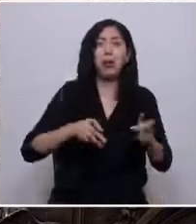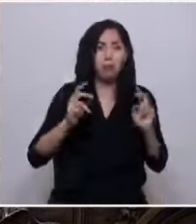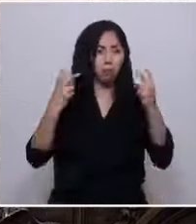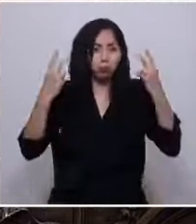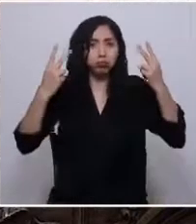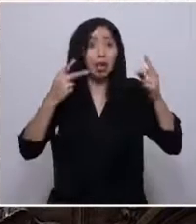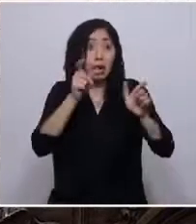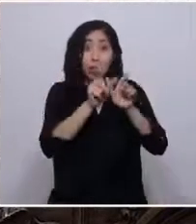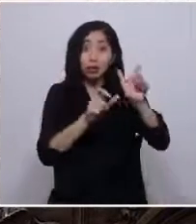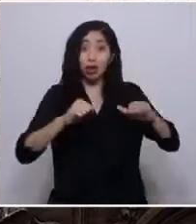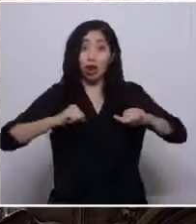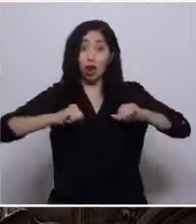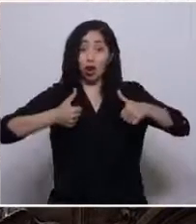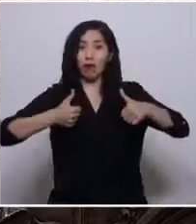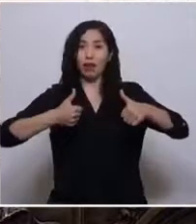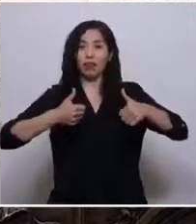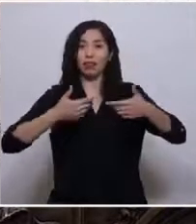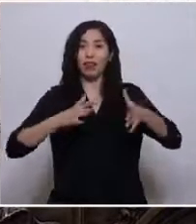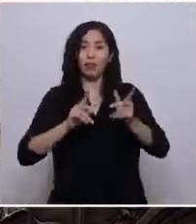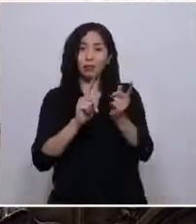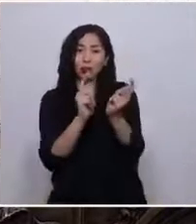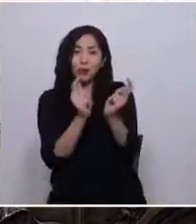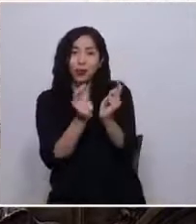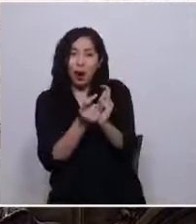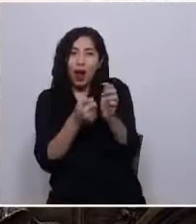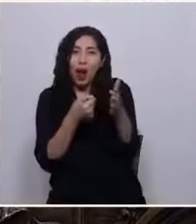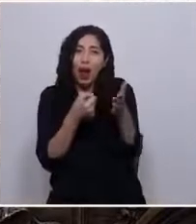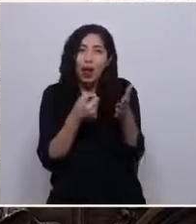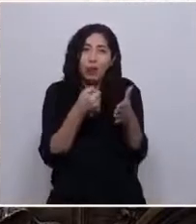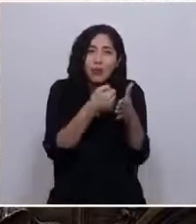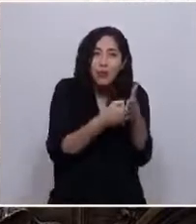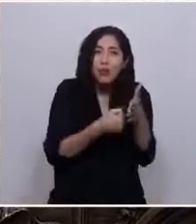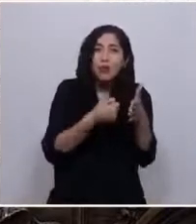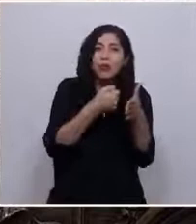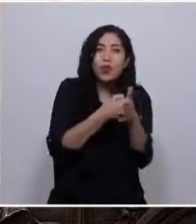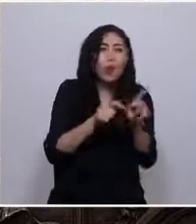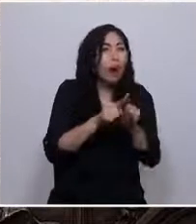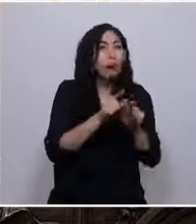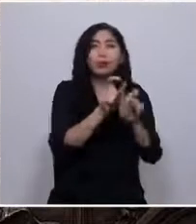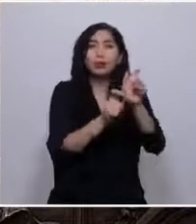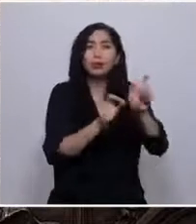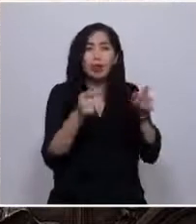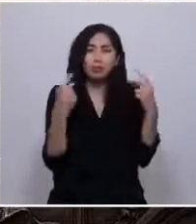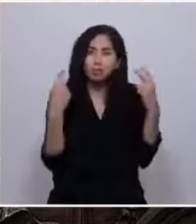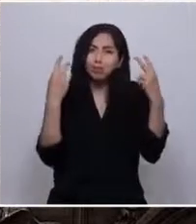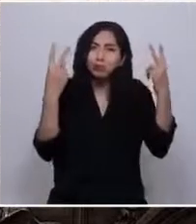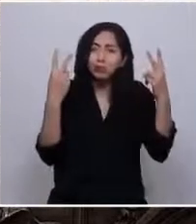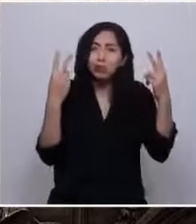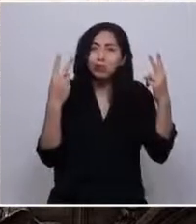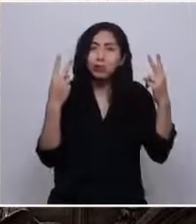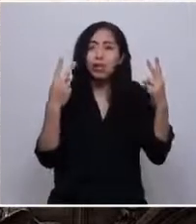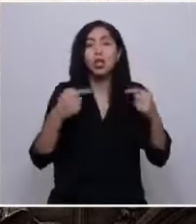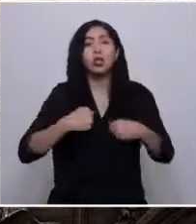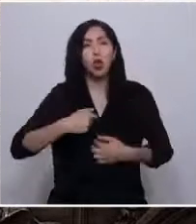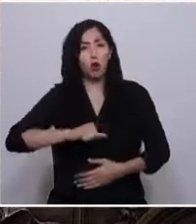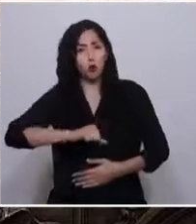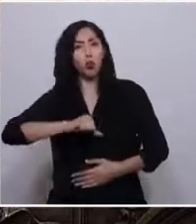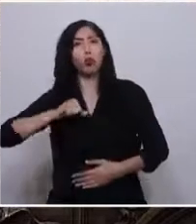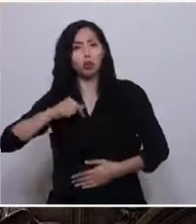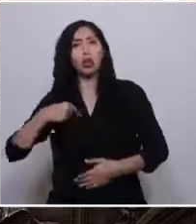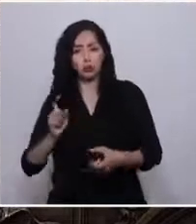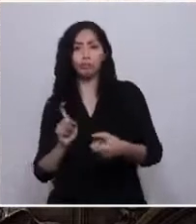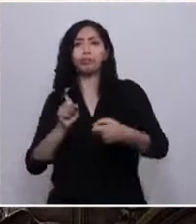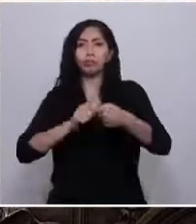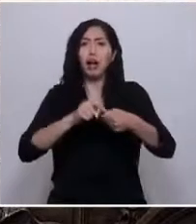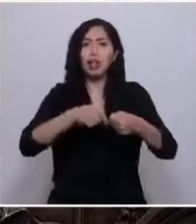transformaron en parte de una trayectoria de luchas que ha habido juntando rebeldía frente a una transición pactada. Me enorgullezco de haber sido parte de esas